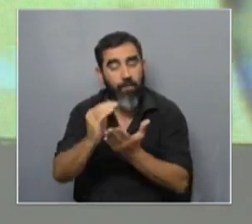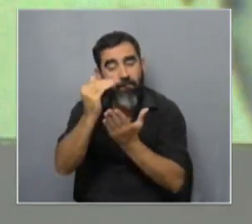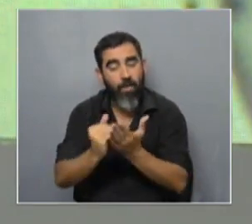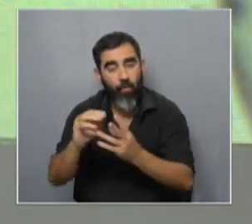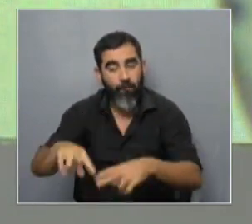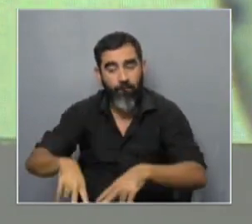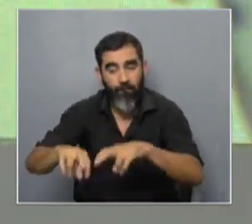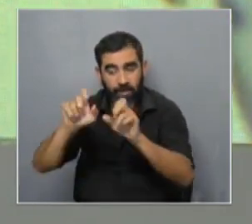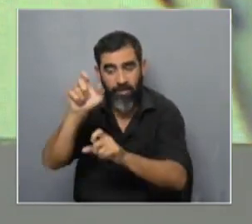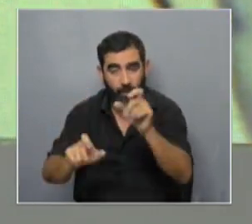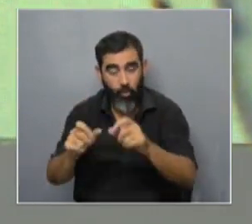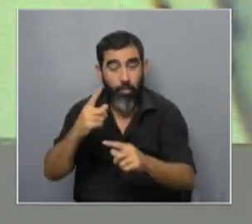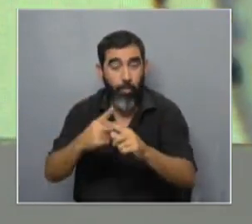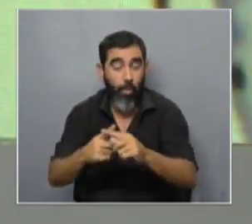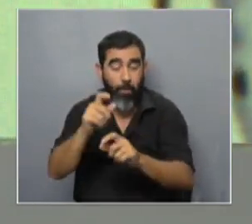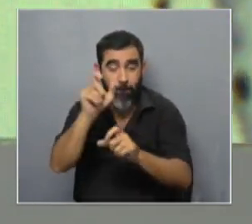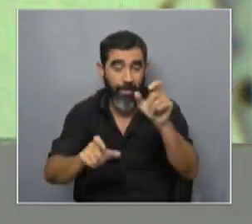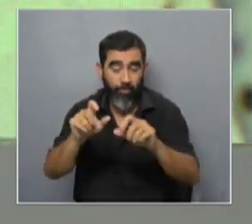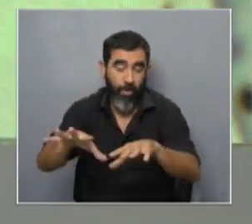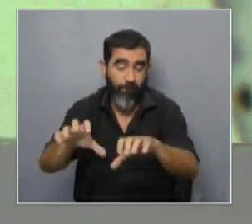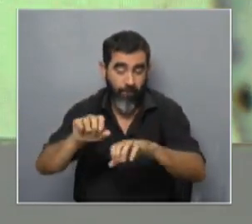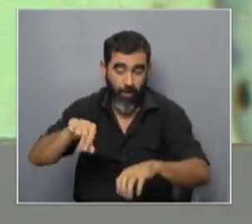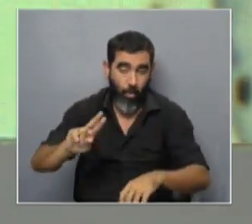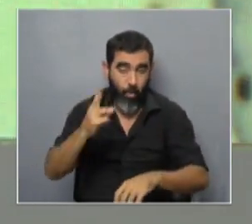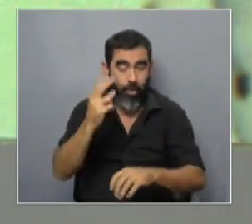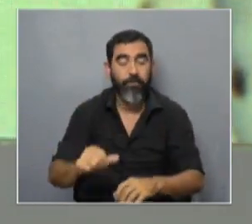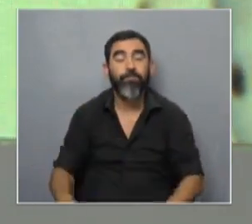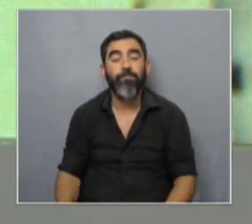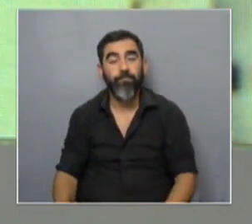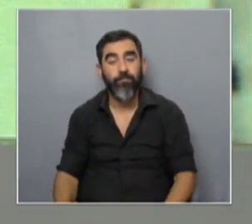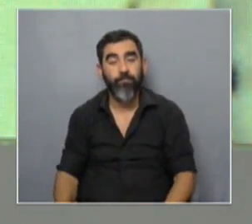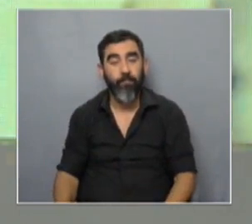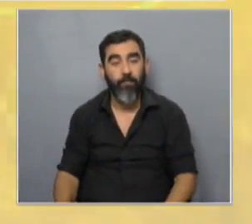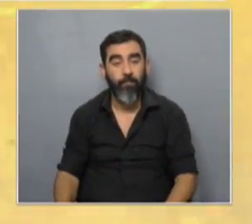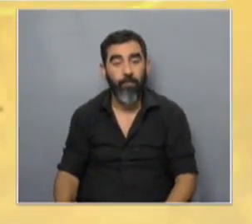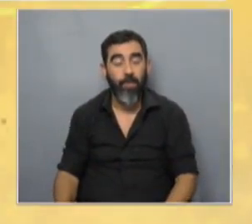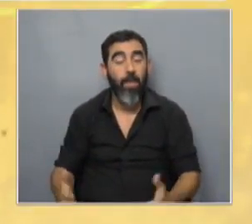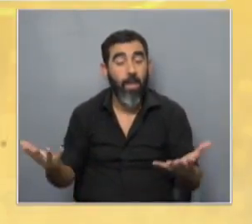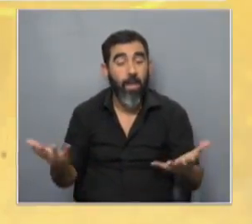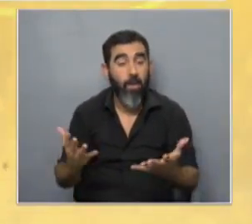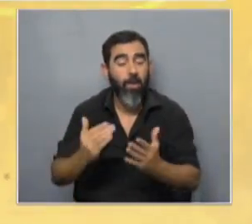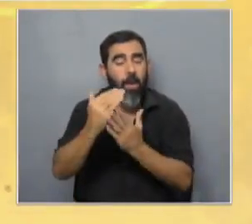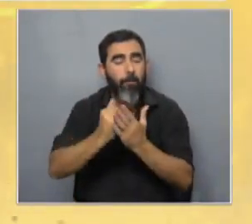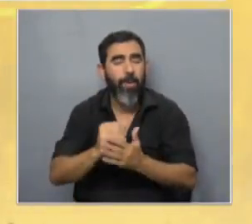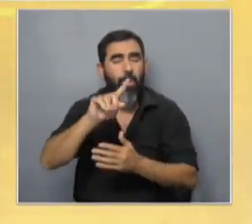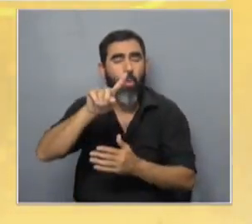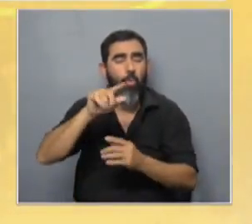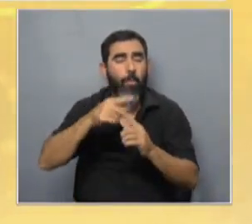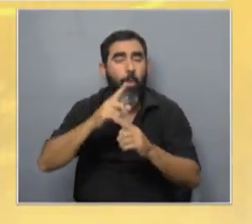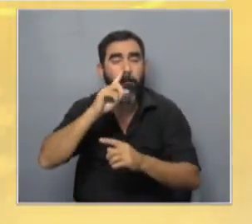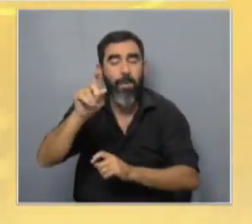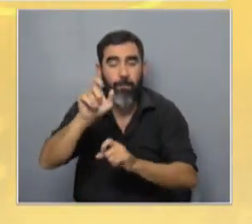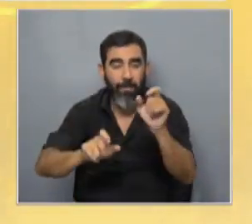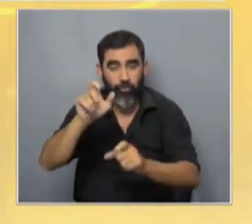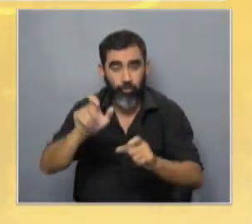investigadores por población activa digamos en este momento estamos menos del uno por mil de